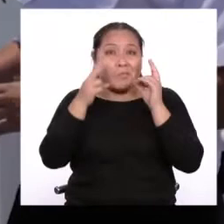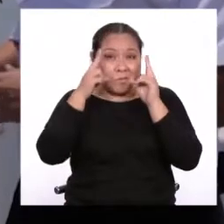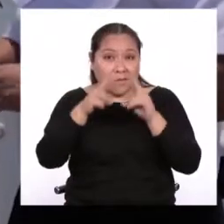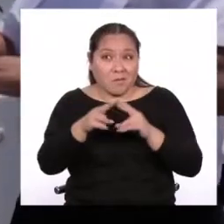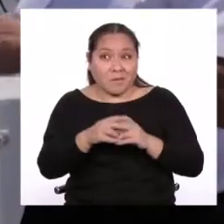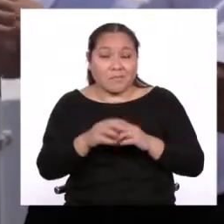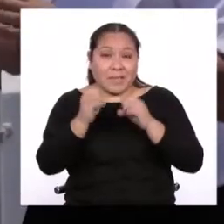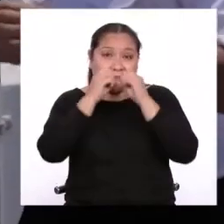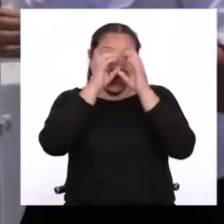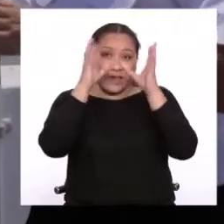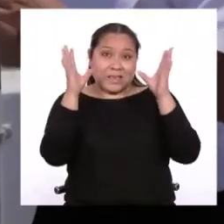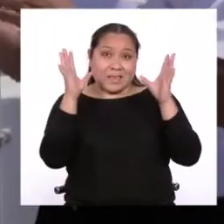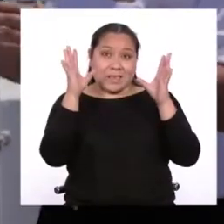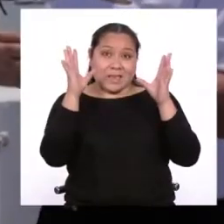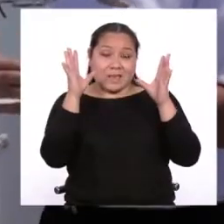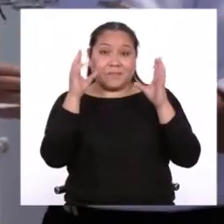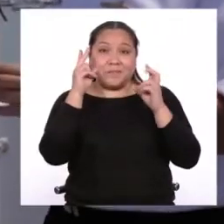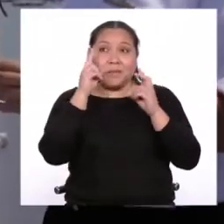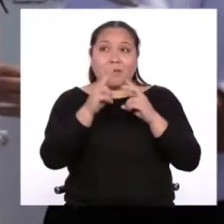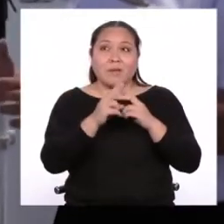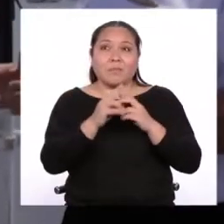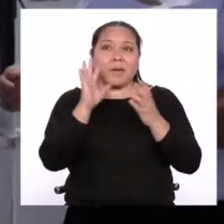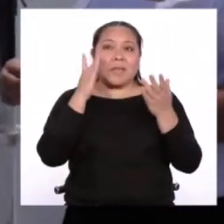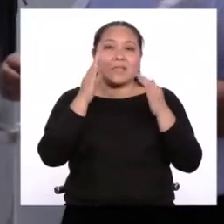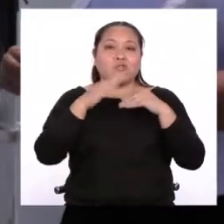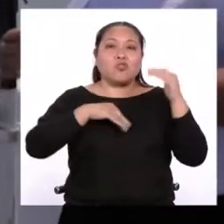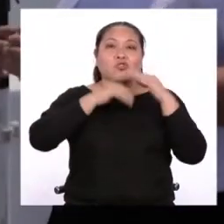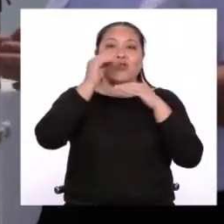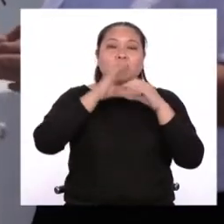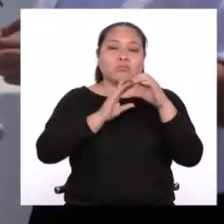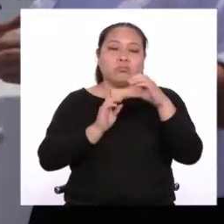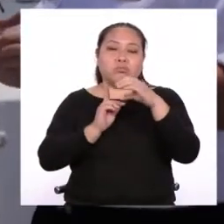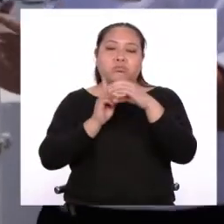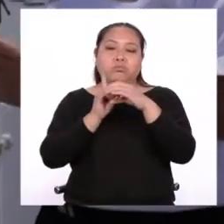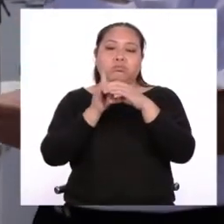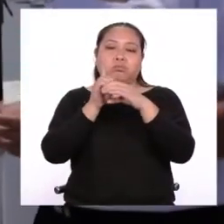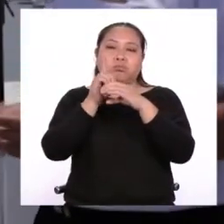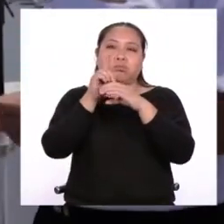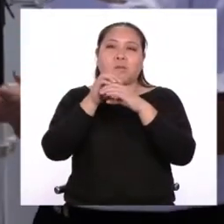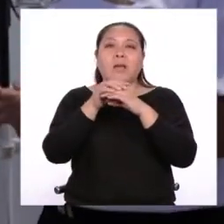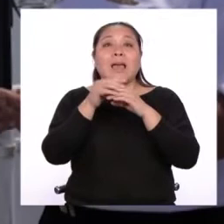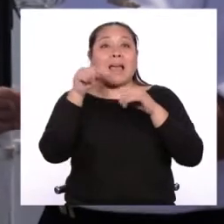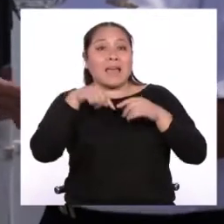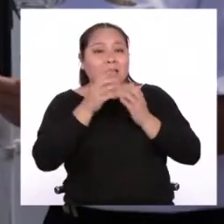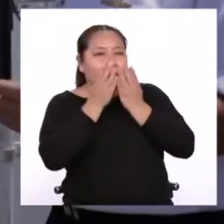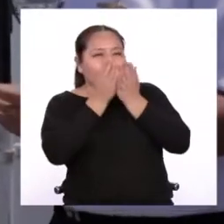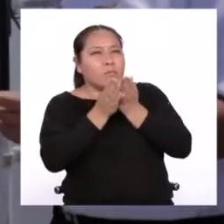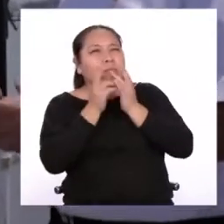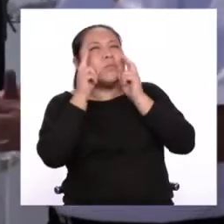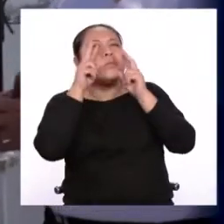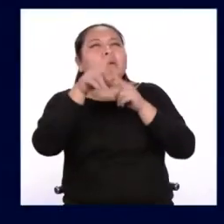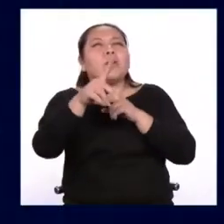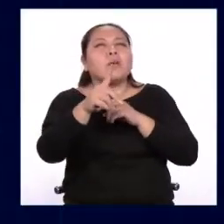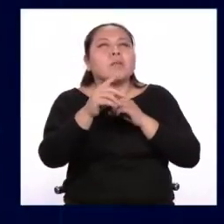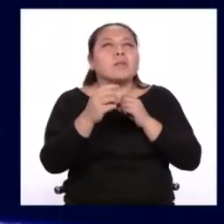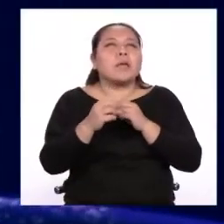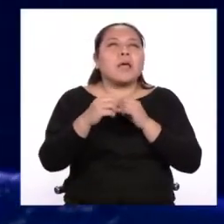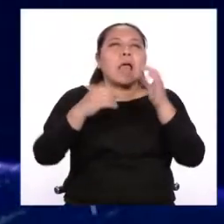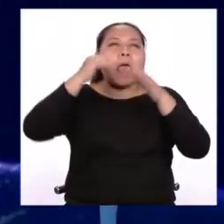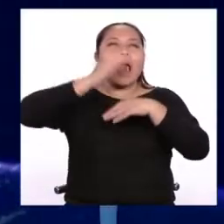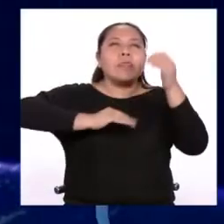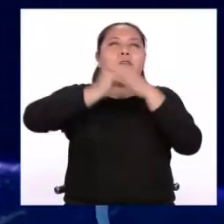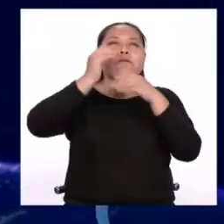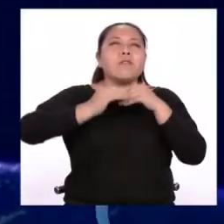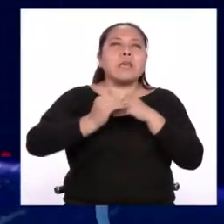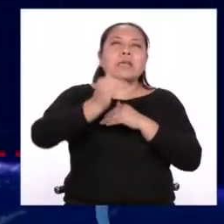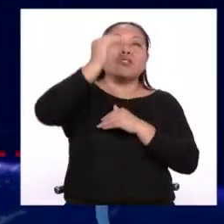Medina, obviamente, va a ser una edificación, que es un edificio, pero principalmente lo que tú puedes apreciar mejor de noche son lo que son los faros. ¿Y es posible